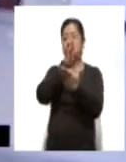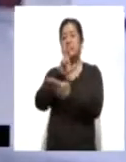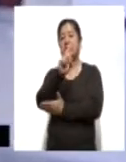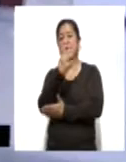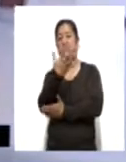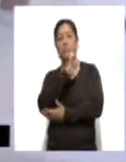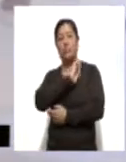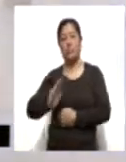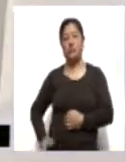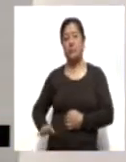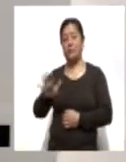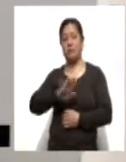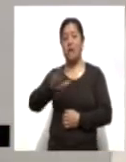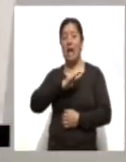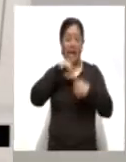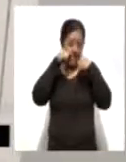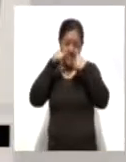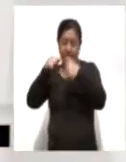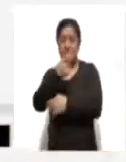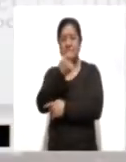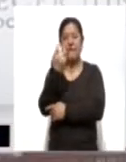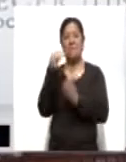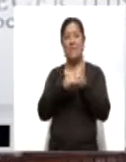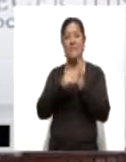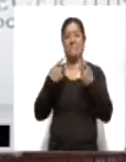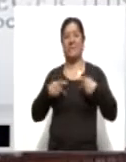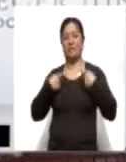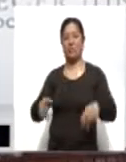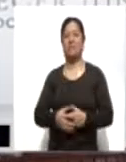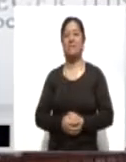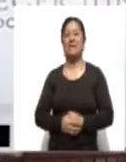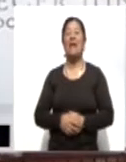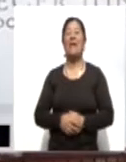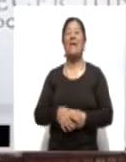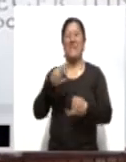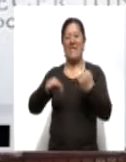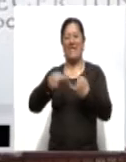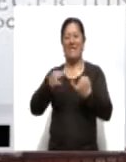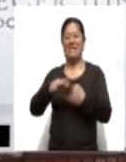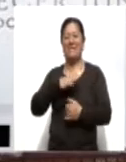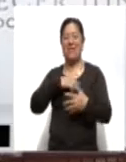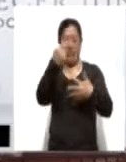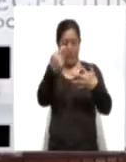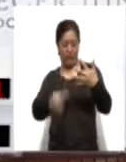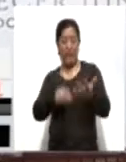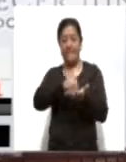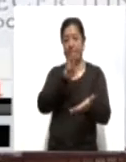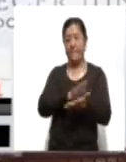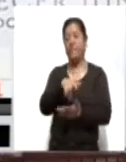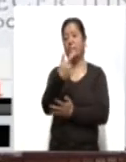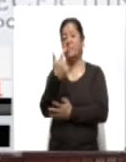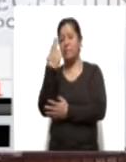la entidad atendiendo a más de 100 mil personas. En los últimos datos que tenemos registrados del 12 de